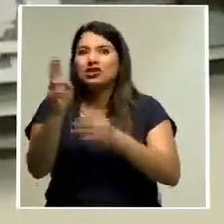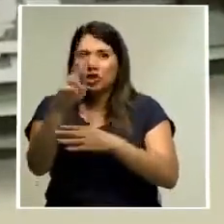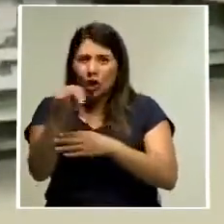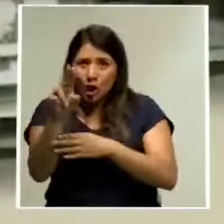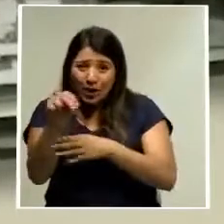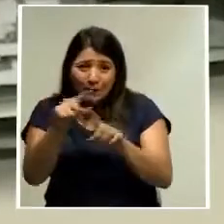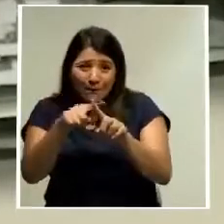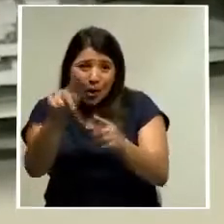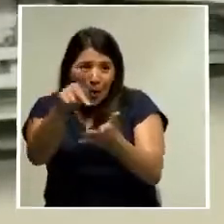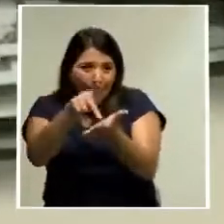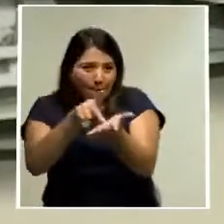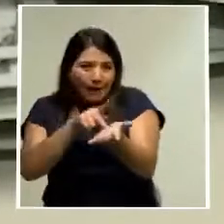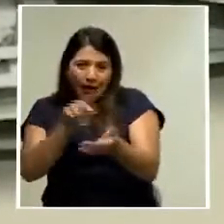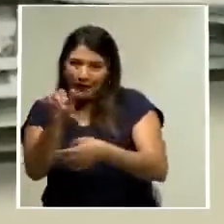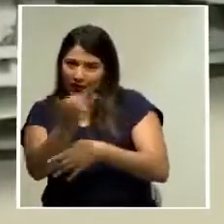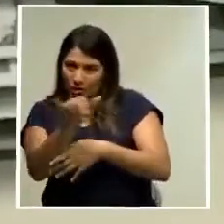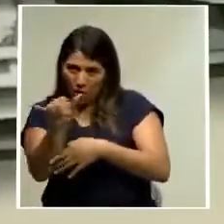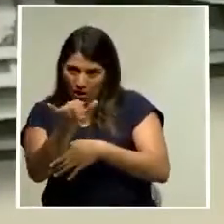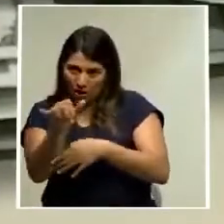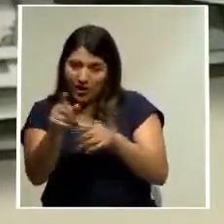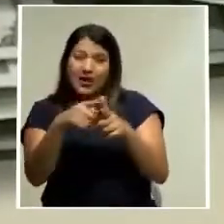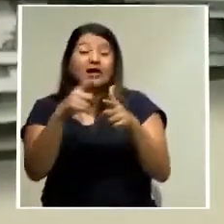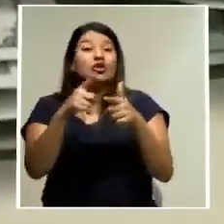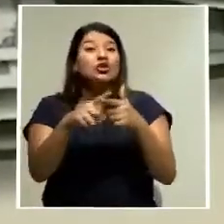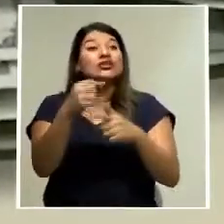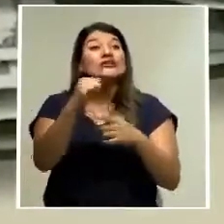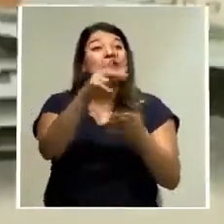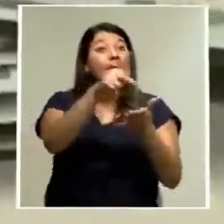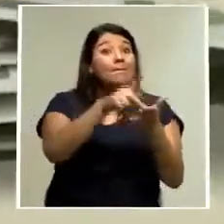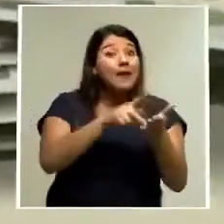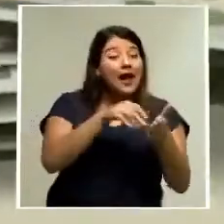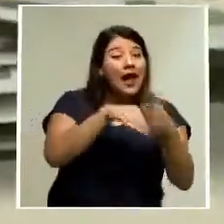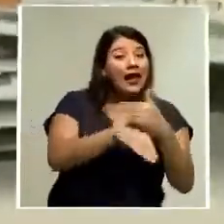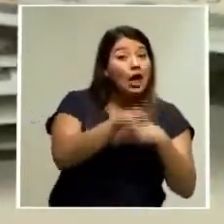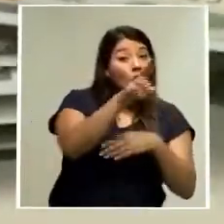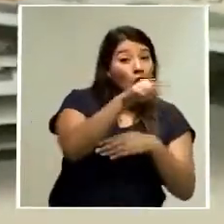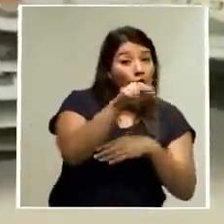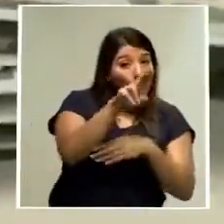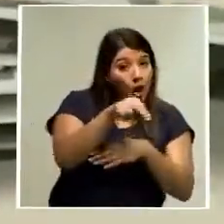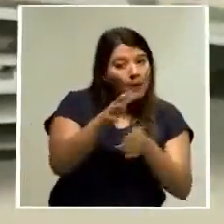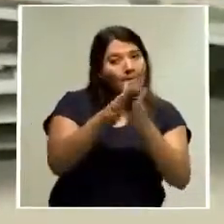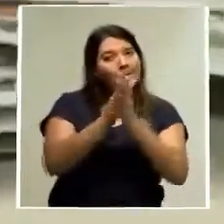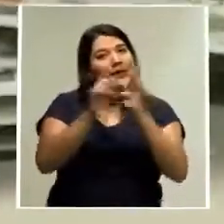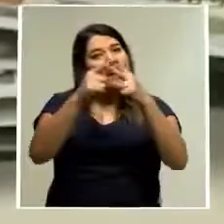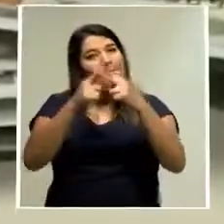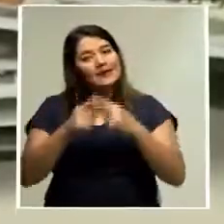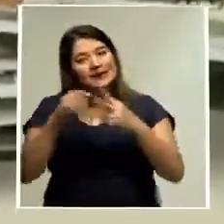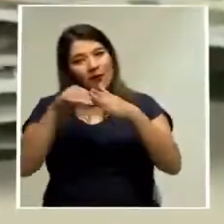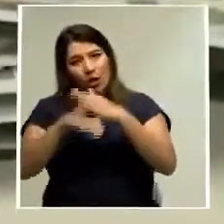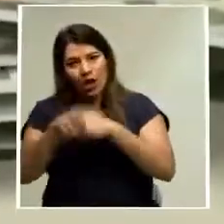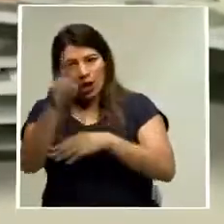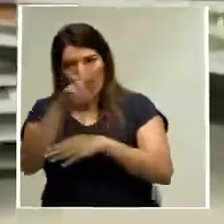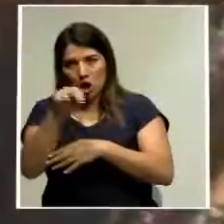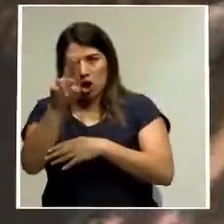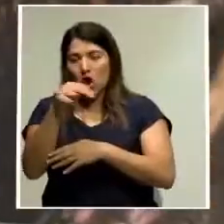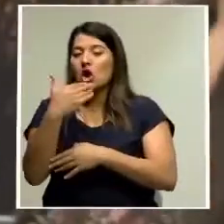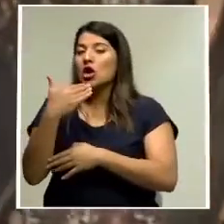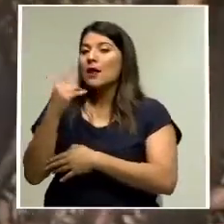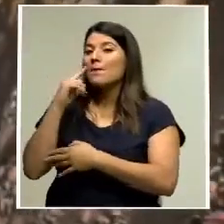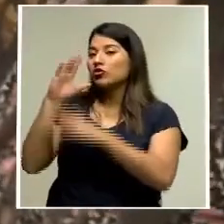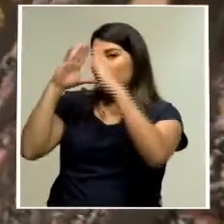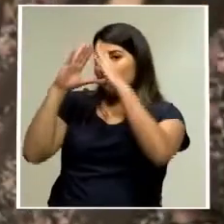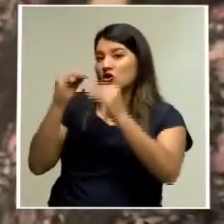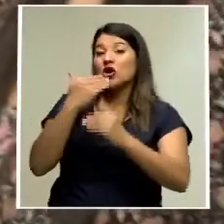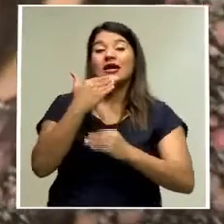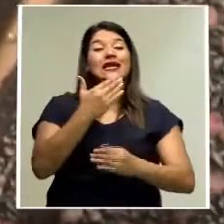colones, ¿verdad?, una parte en dólares para aprovechar también esa variación cambiaria. Perfecto. Roxana, ahora muchísimas gracias por esta información. Muchísimas